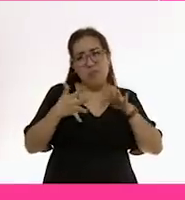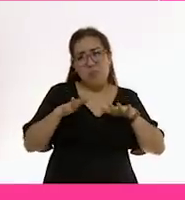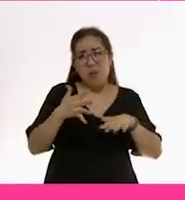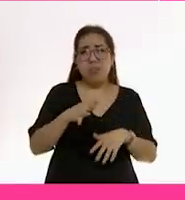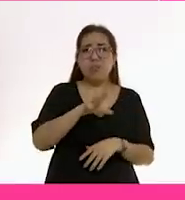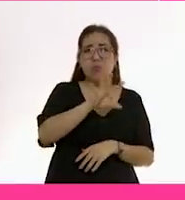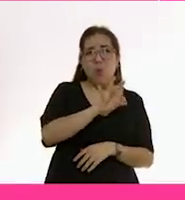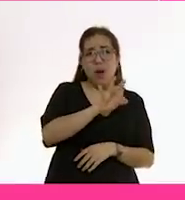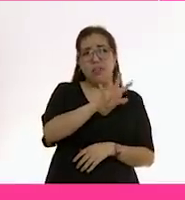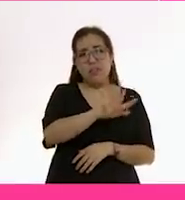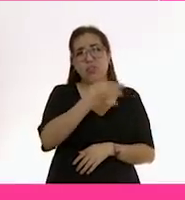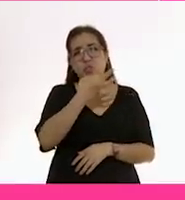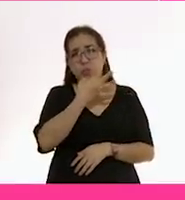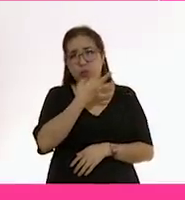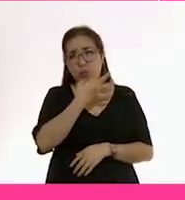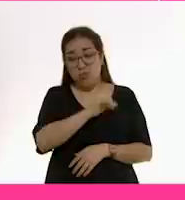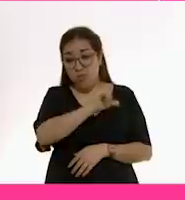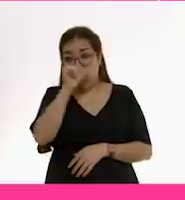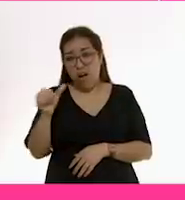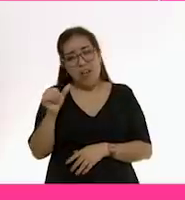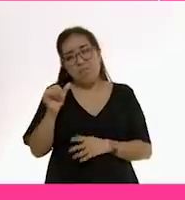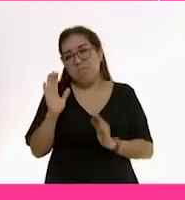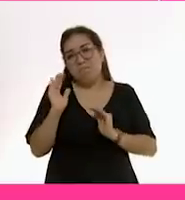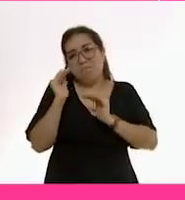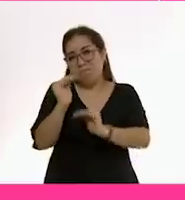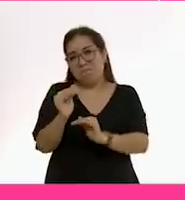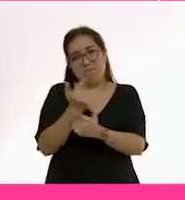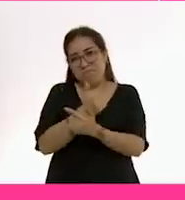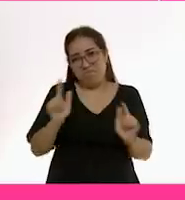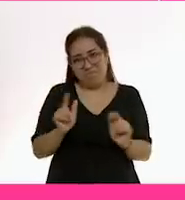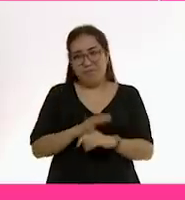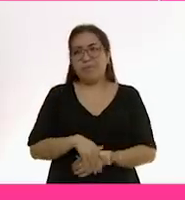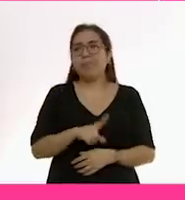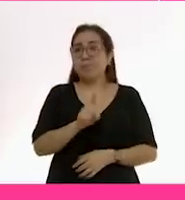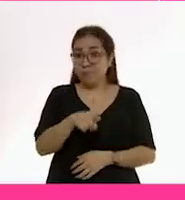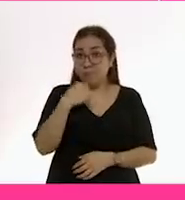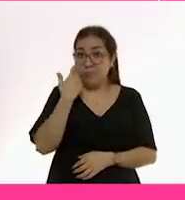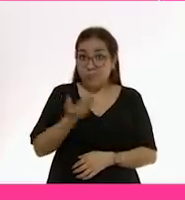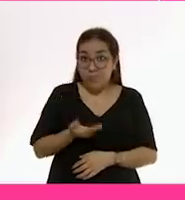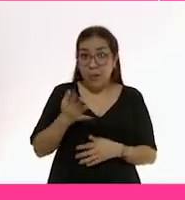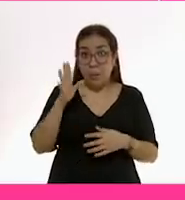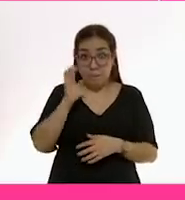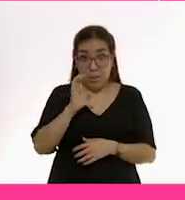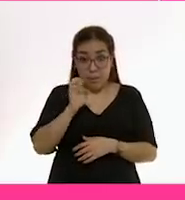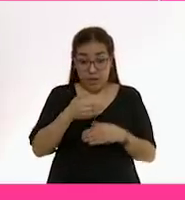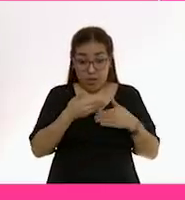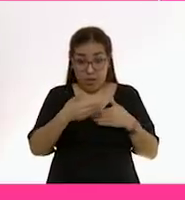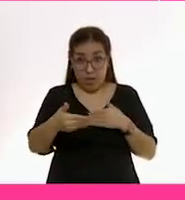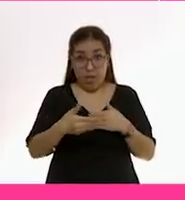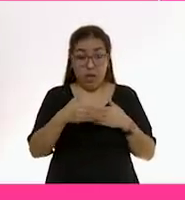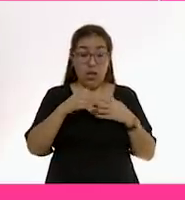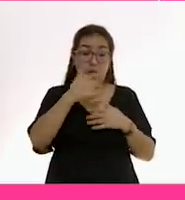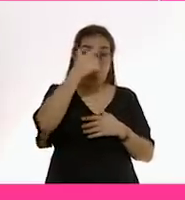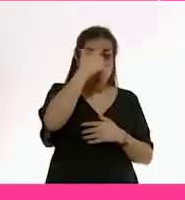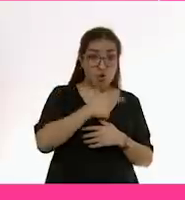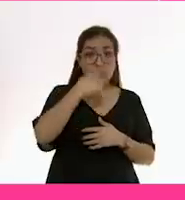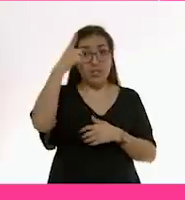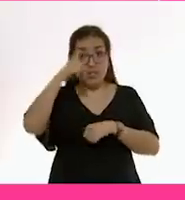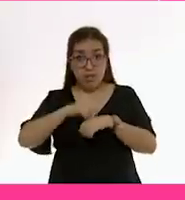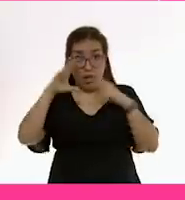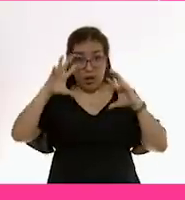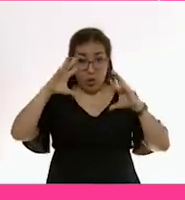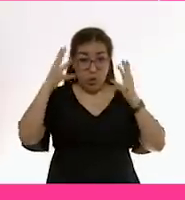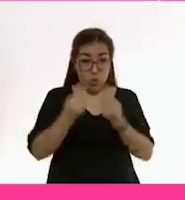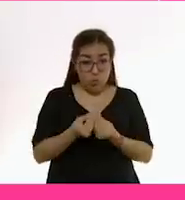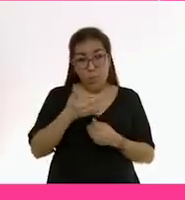minutos, pero no hay un máximo. Queremos que los bebés duerman entonces a lo largo, sumando el día y la noche, entre 13 y